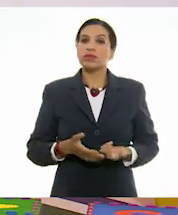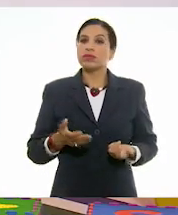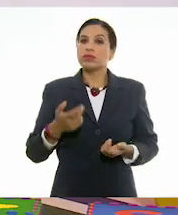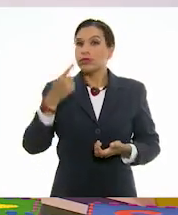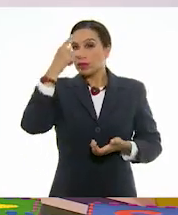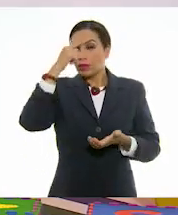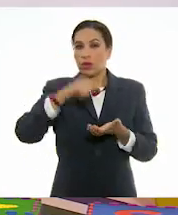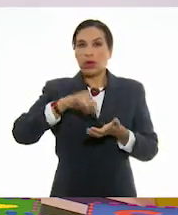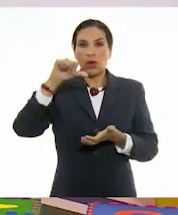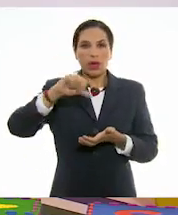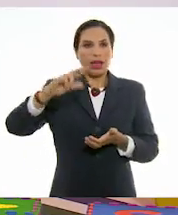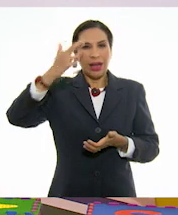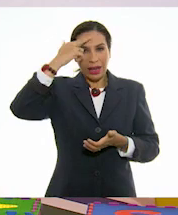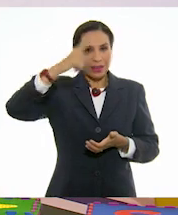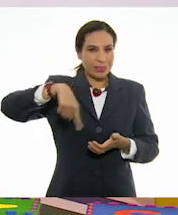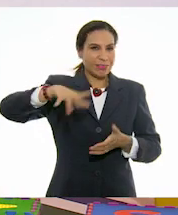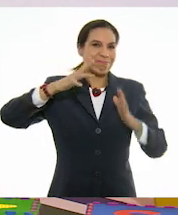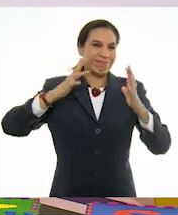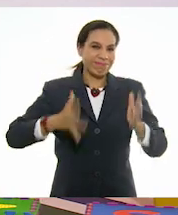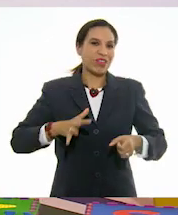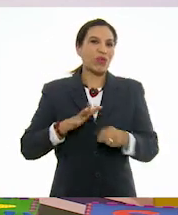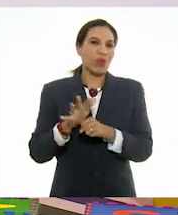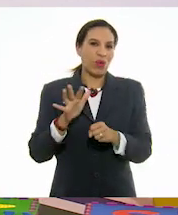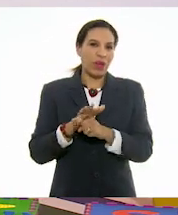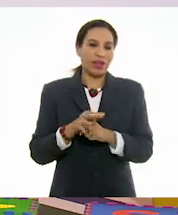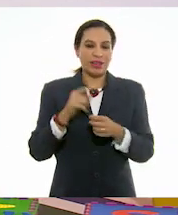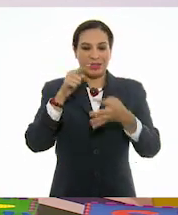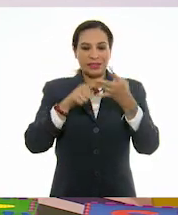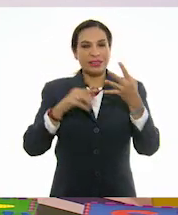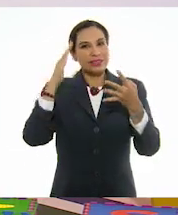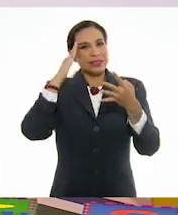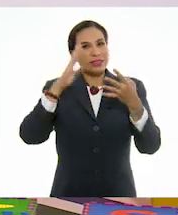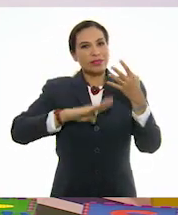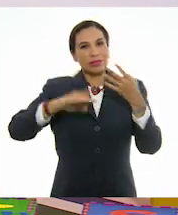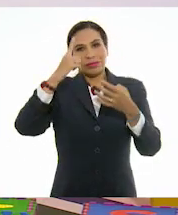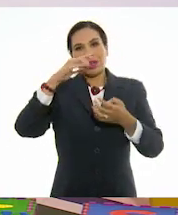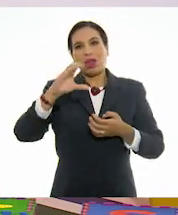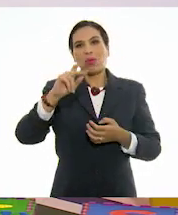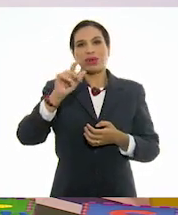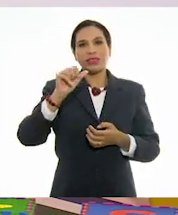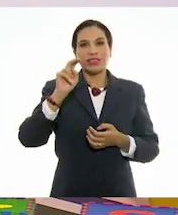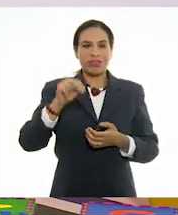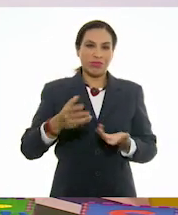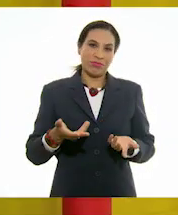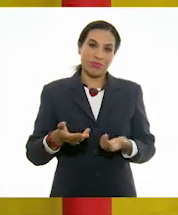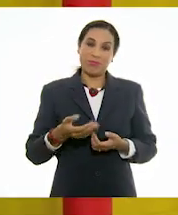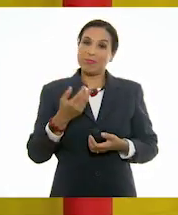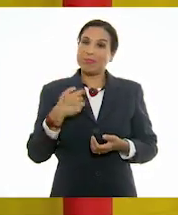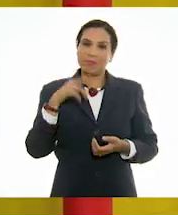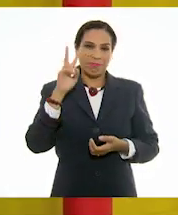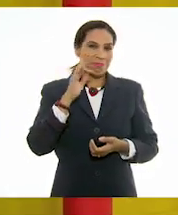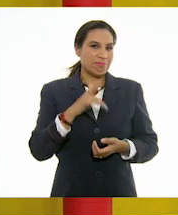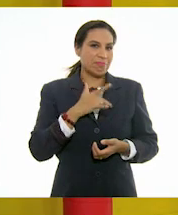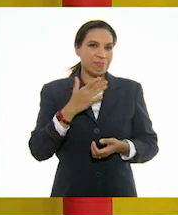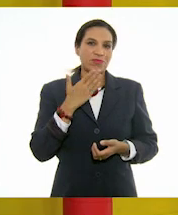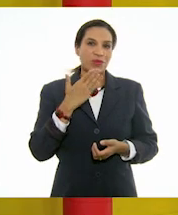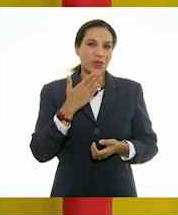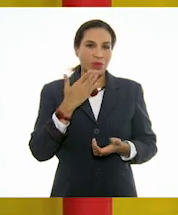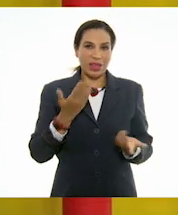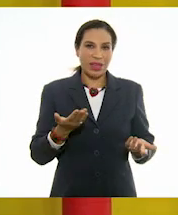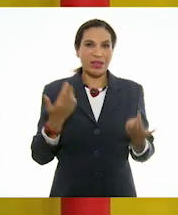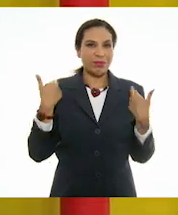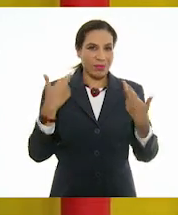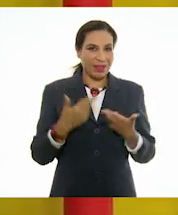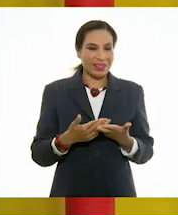pues creo que hoy ya recordamos cuáles son los principios de la composición, Oscar. Oye, pues me parece muy bien,